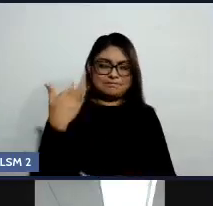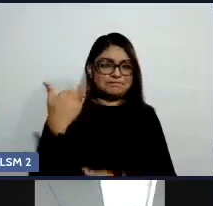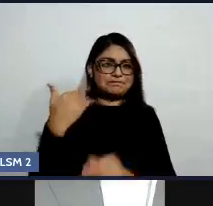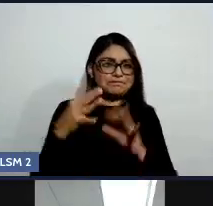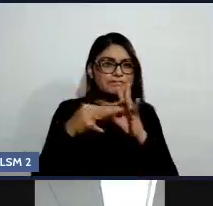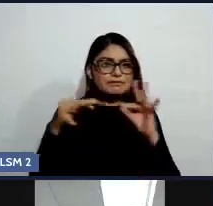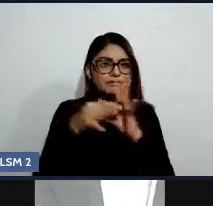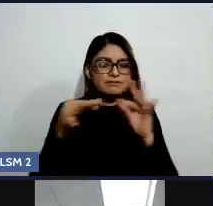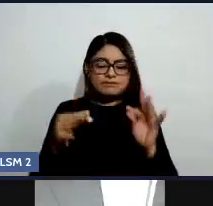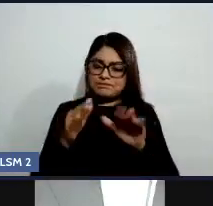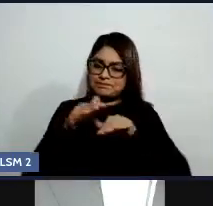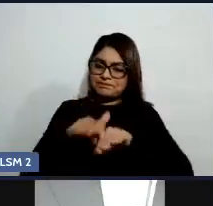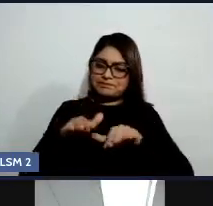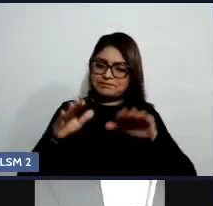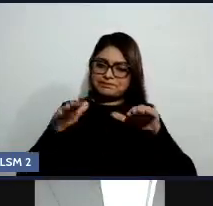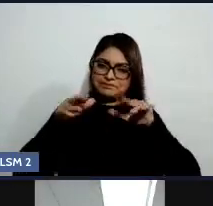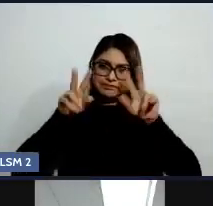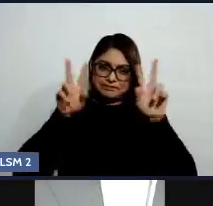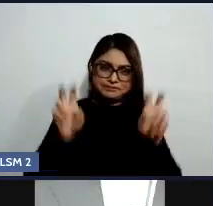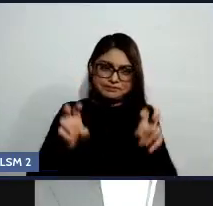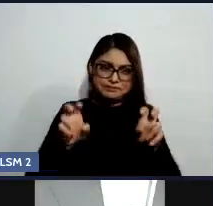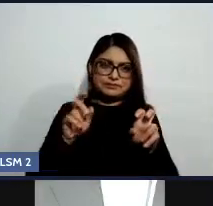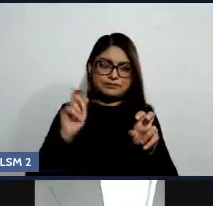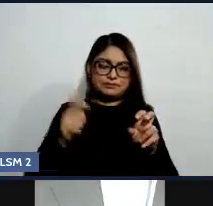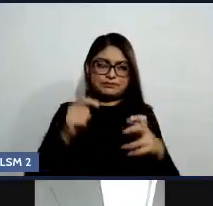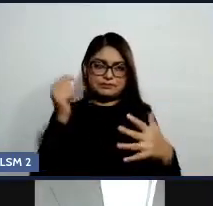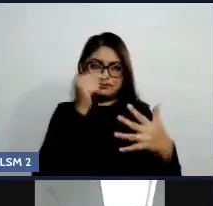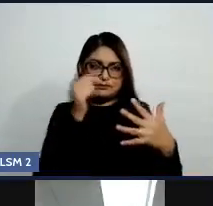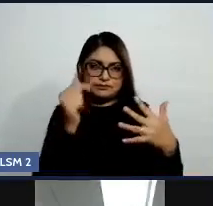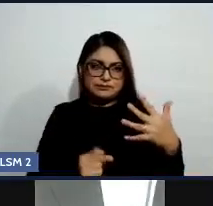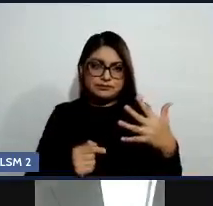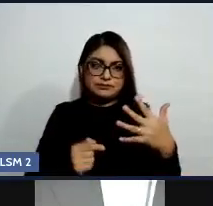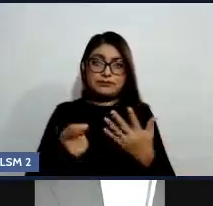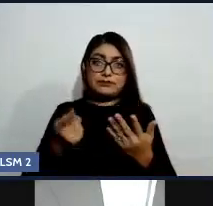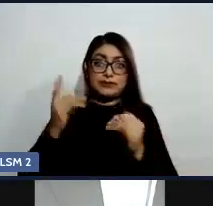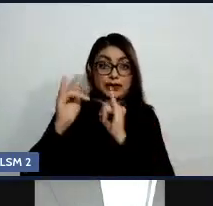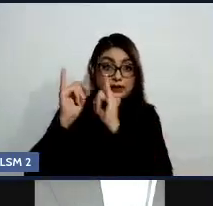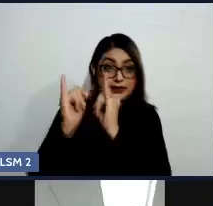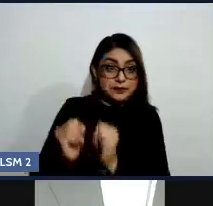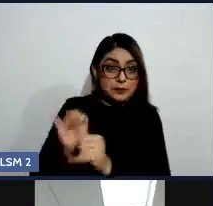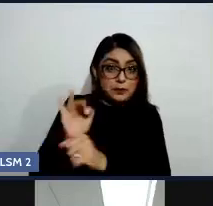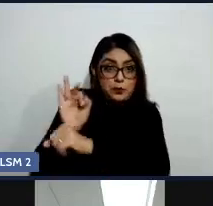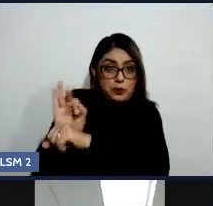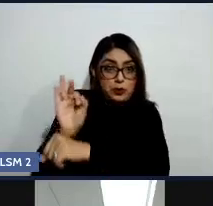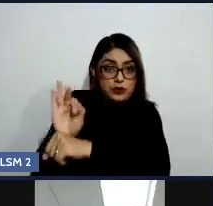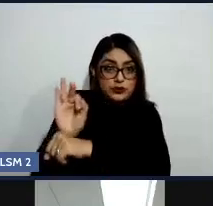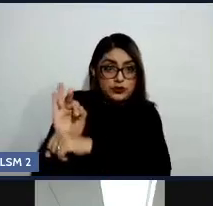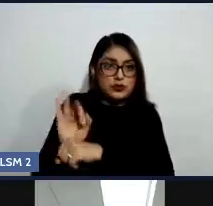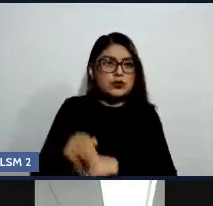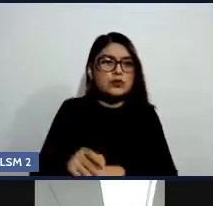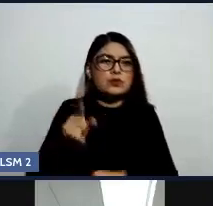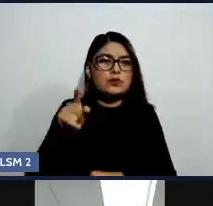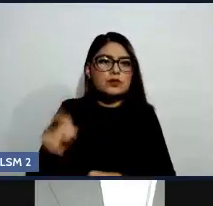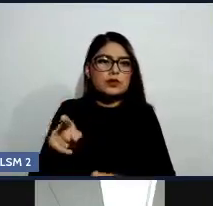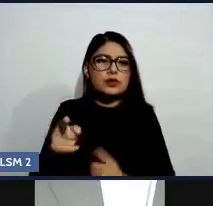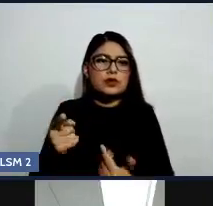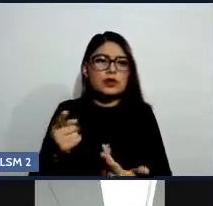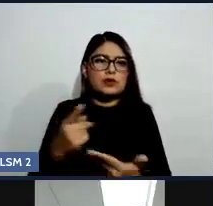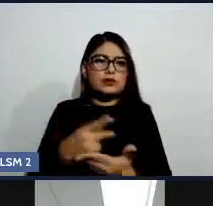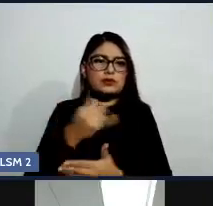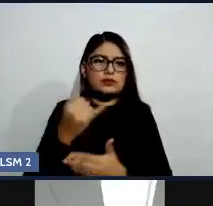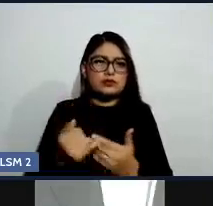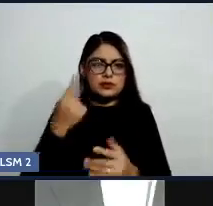estos factores, ¿no? De protección individual, así que el tener este proyecto de vida o el tener ese objetivo,